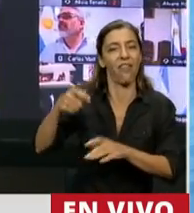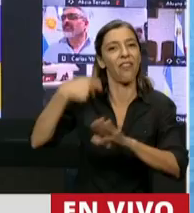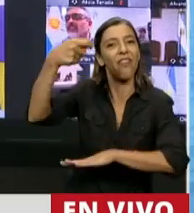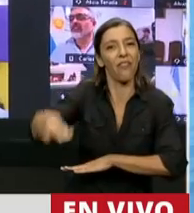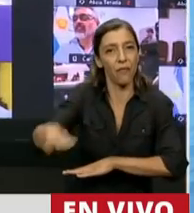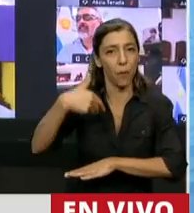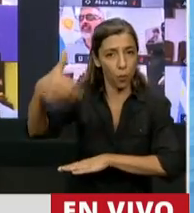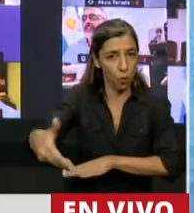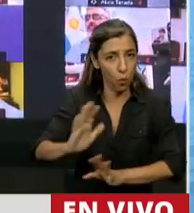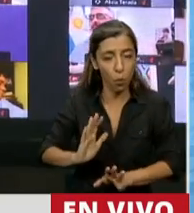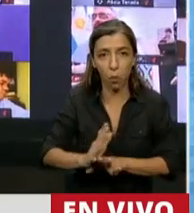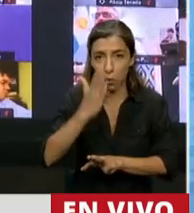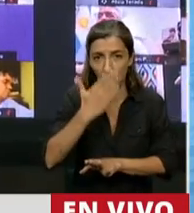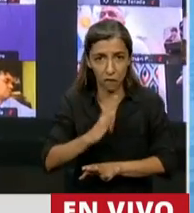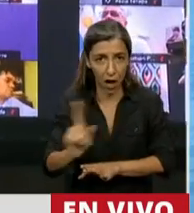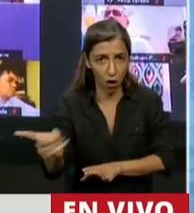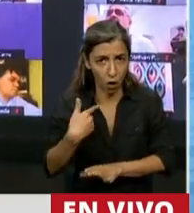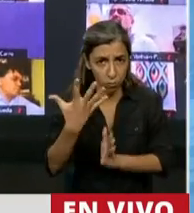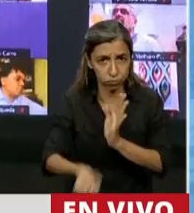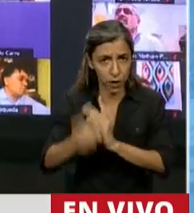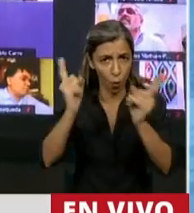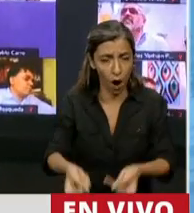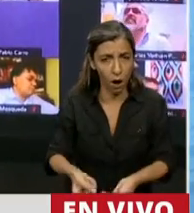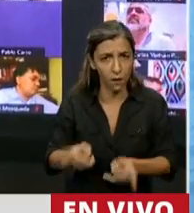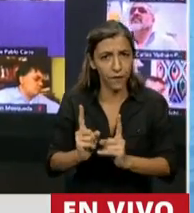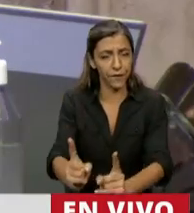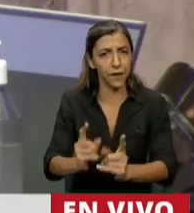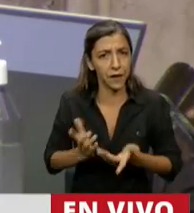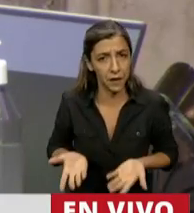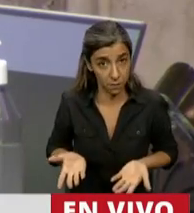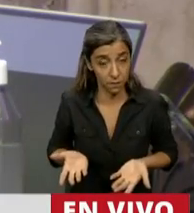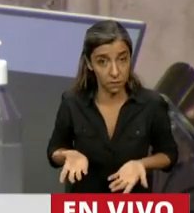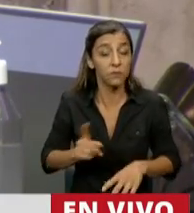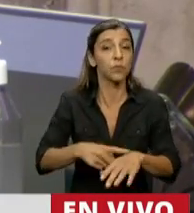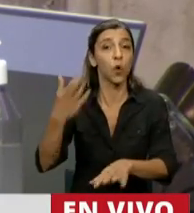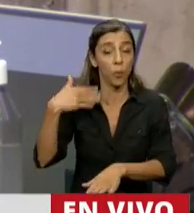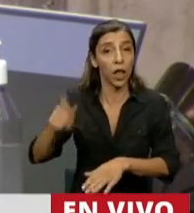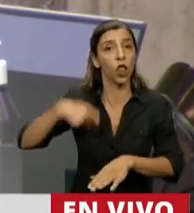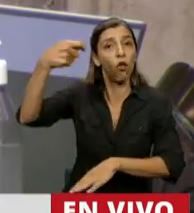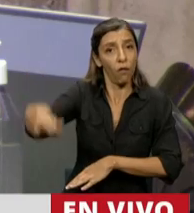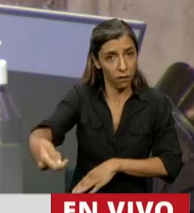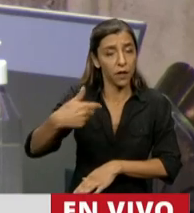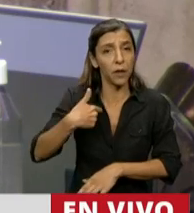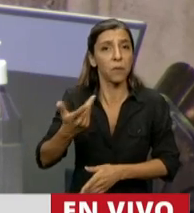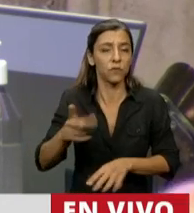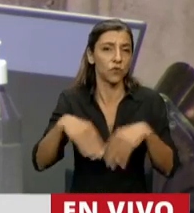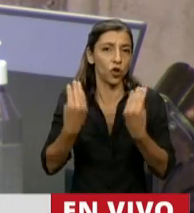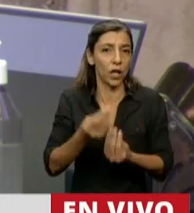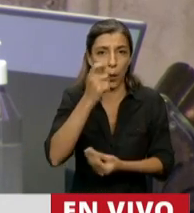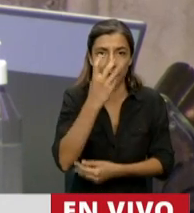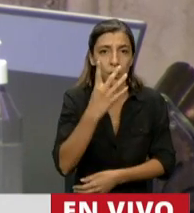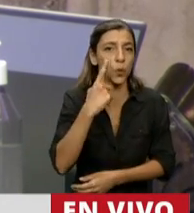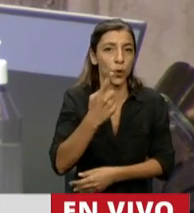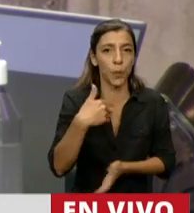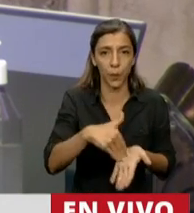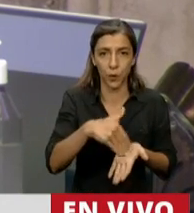Todavía estoy en tiempo, Presidente. Gracias. Le iban a devolver 300 millones de dólares que equivalen hoy a 24.000 millones